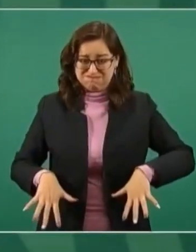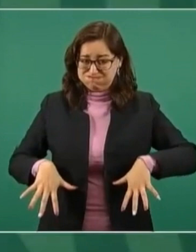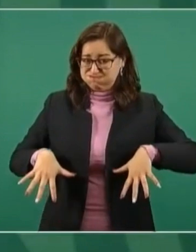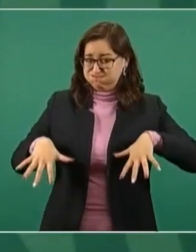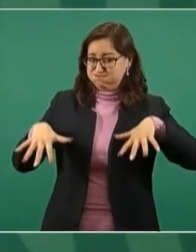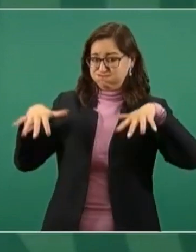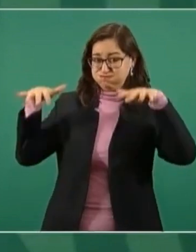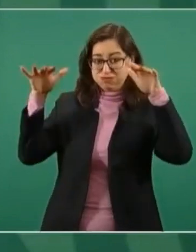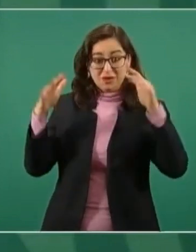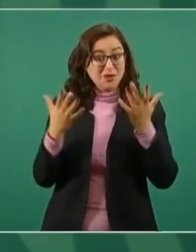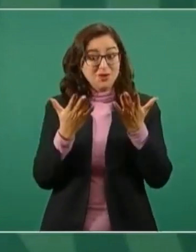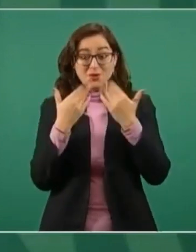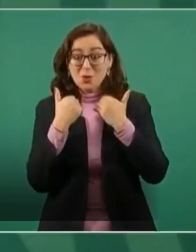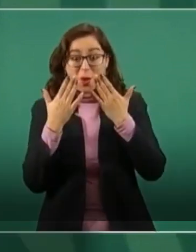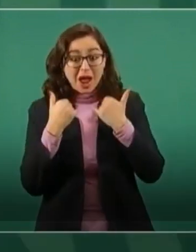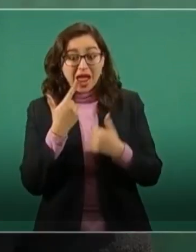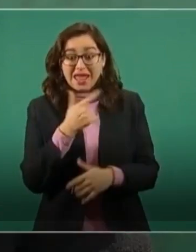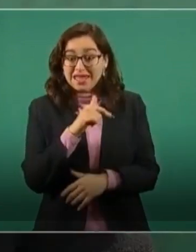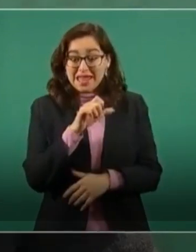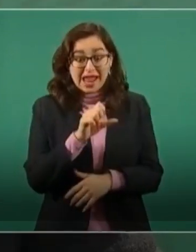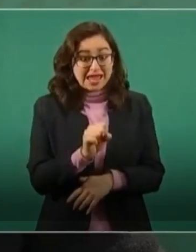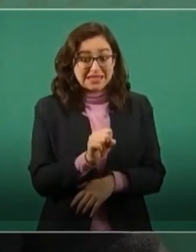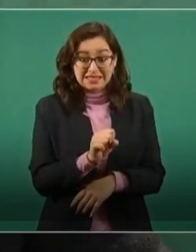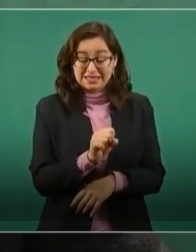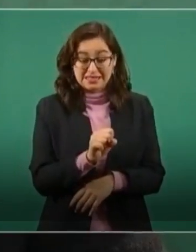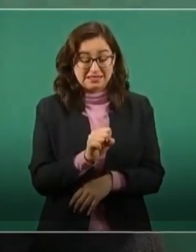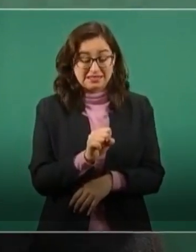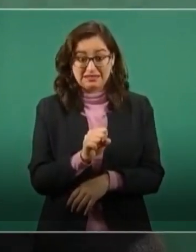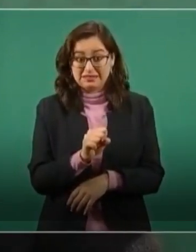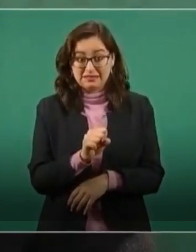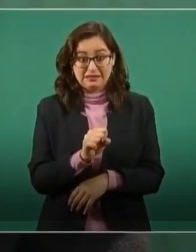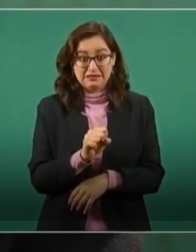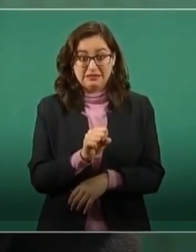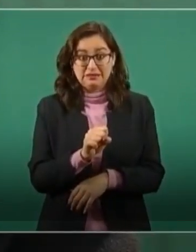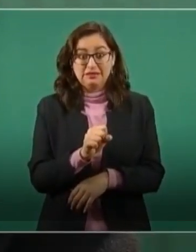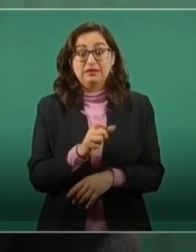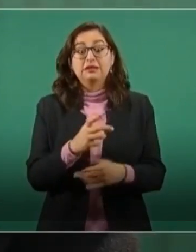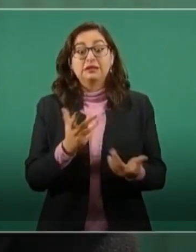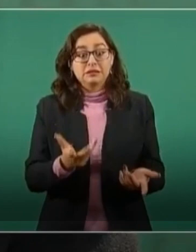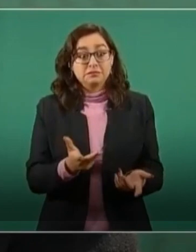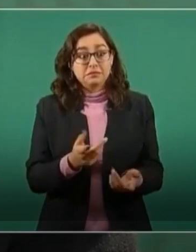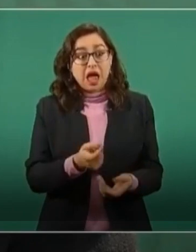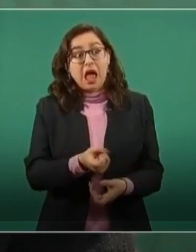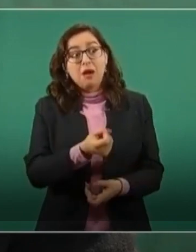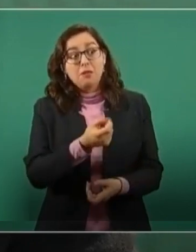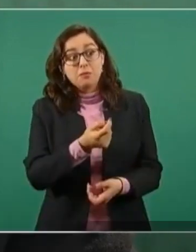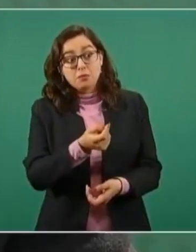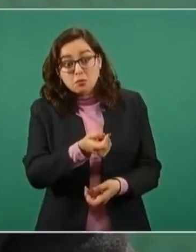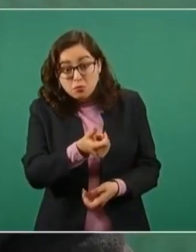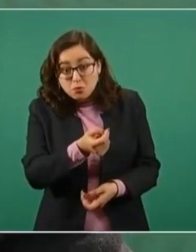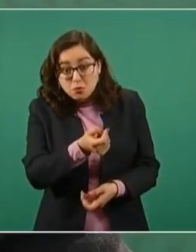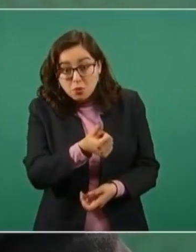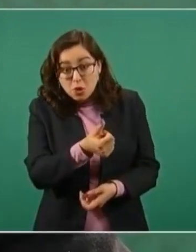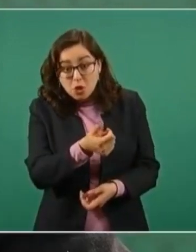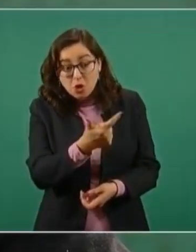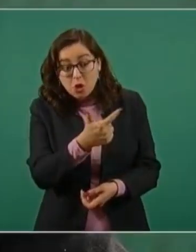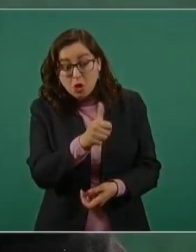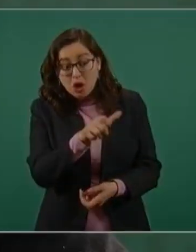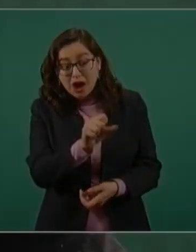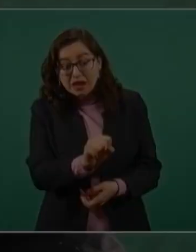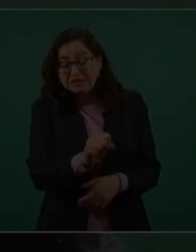y el gas que hay aumentó mucho de precio, el gas natural.